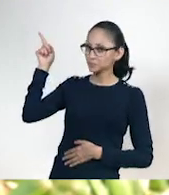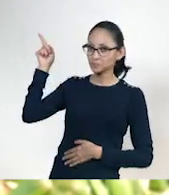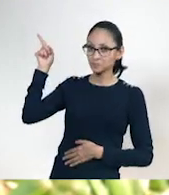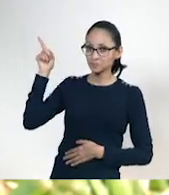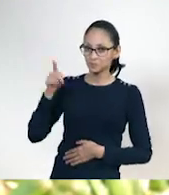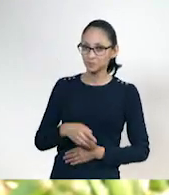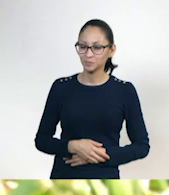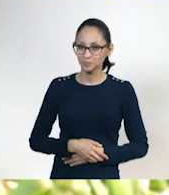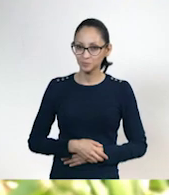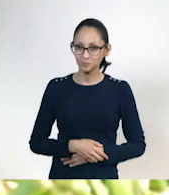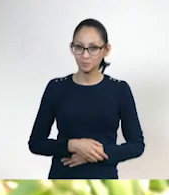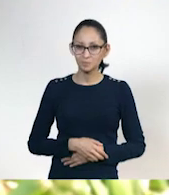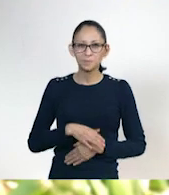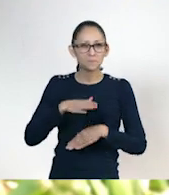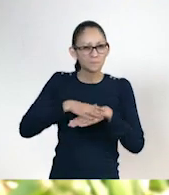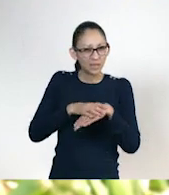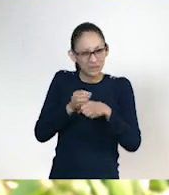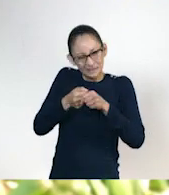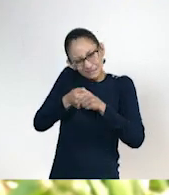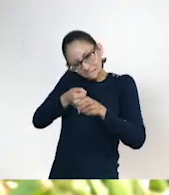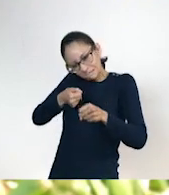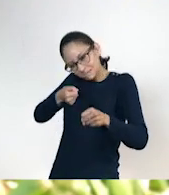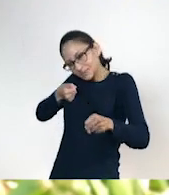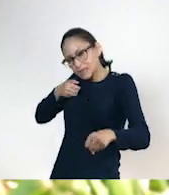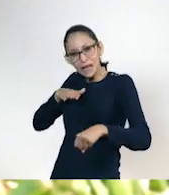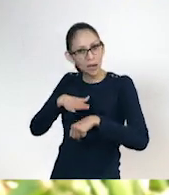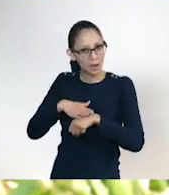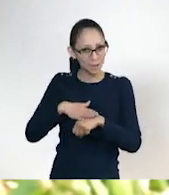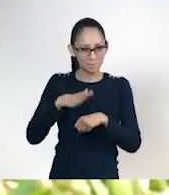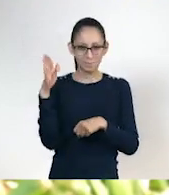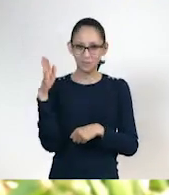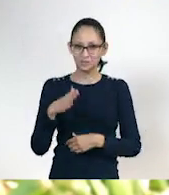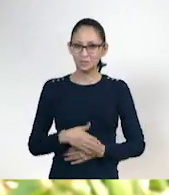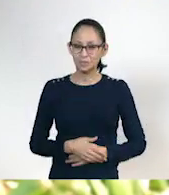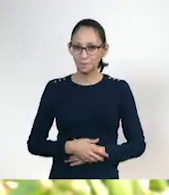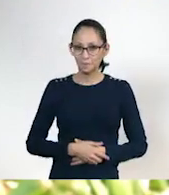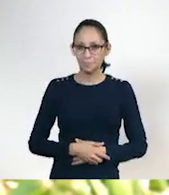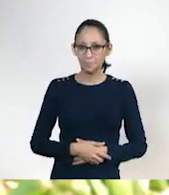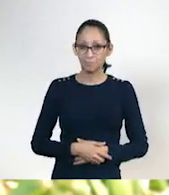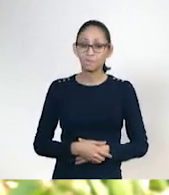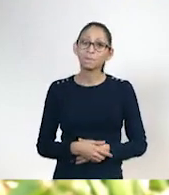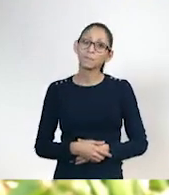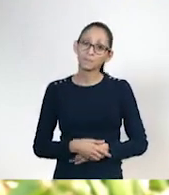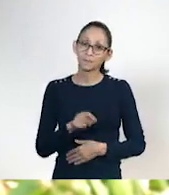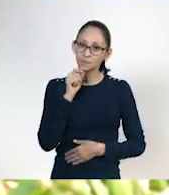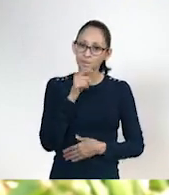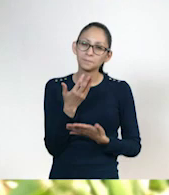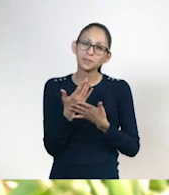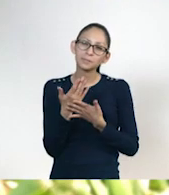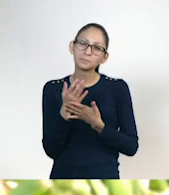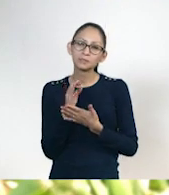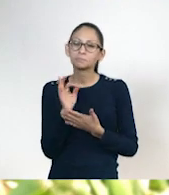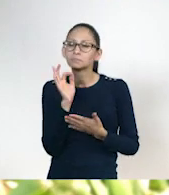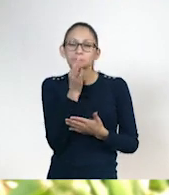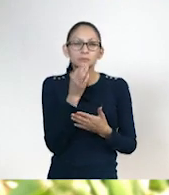Lo más que puedo. Nos enfrente. Igualmente nos quedamos unos segundos.